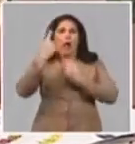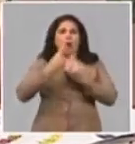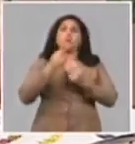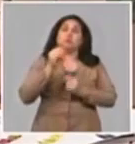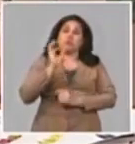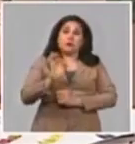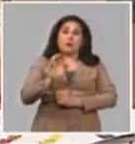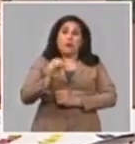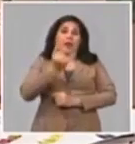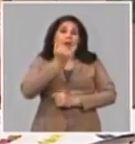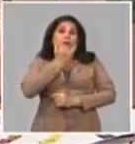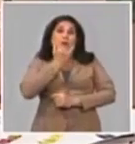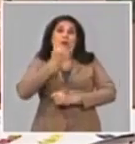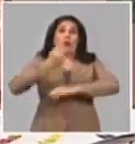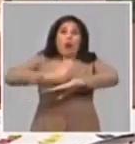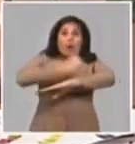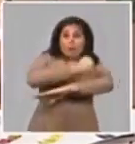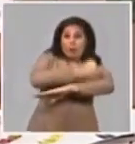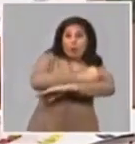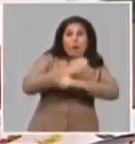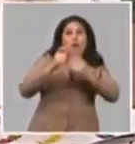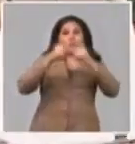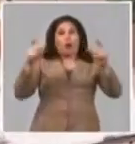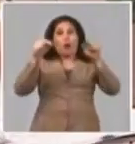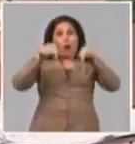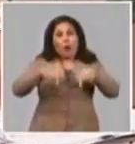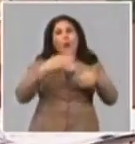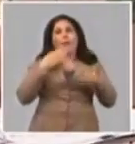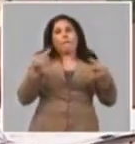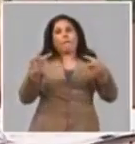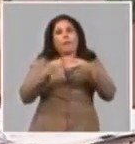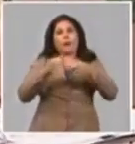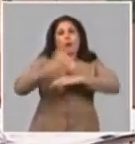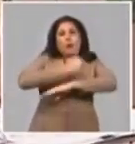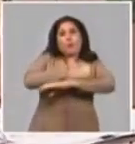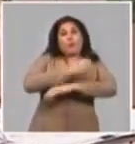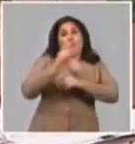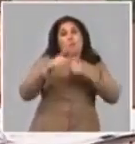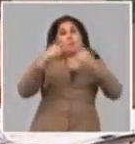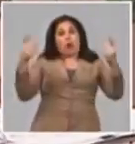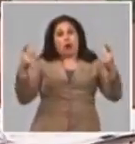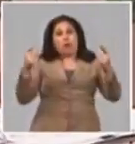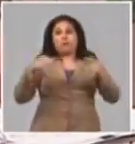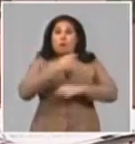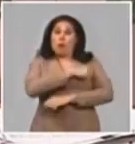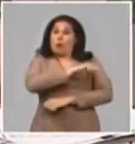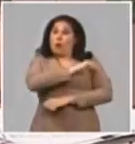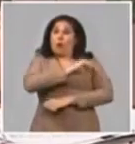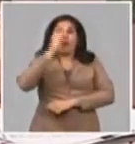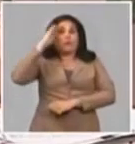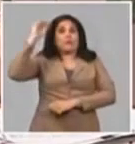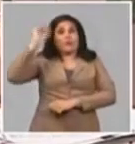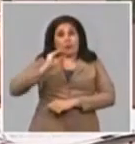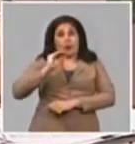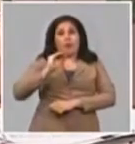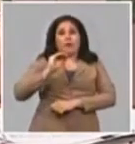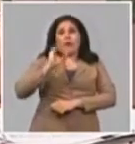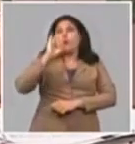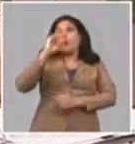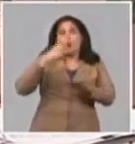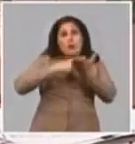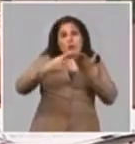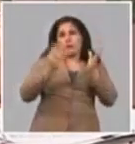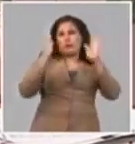afectaciones por equipos eran mucho mayores que en la actualidad. La población con ciclo de abasto de más de 7 días.